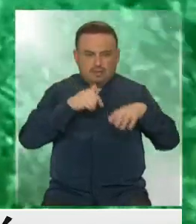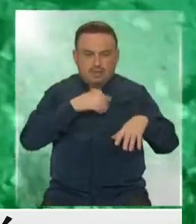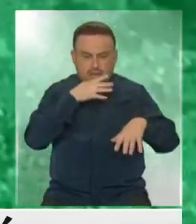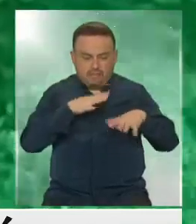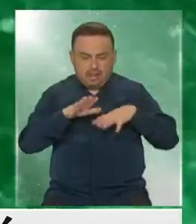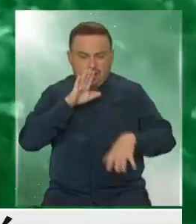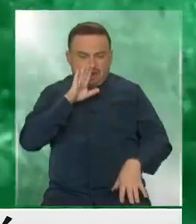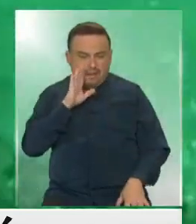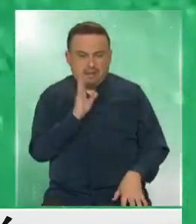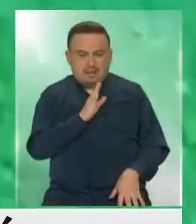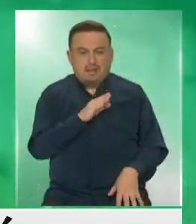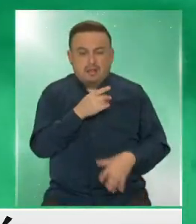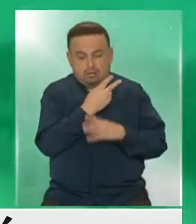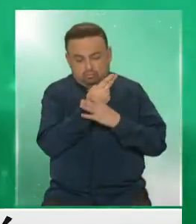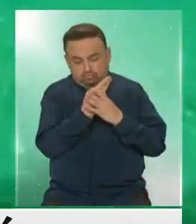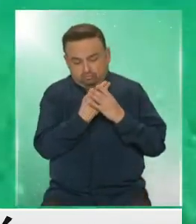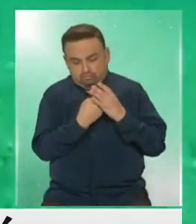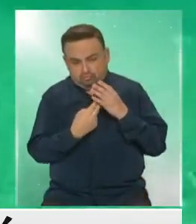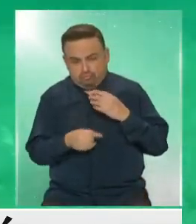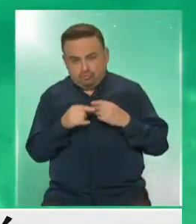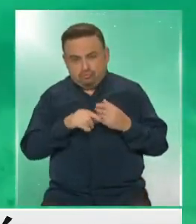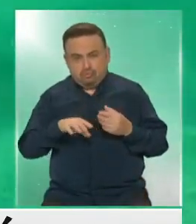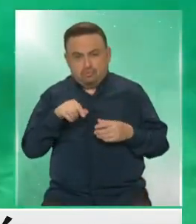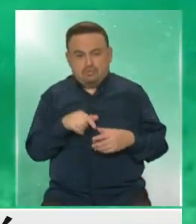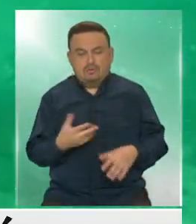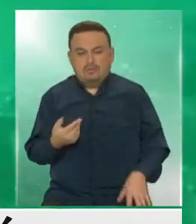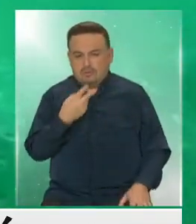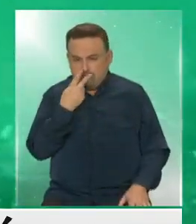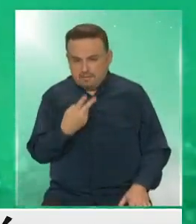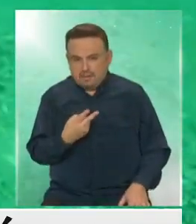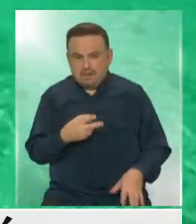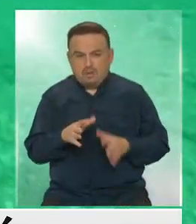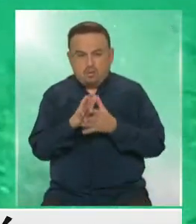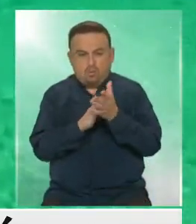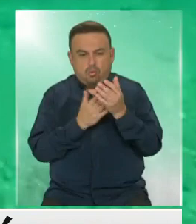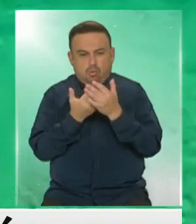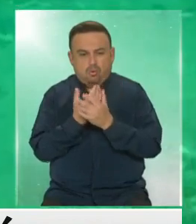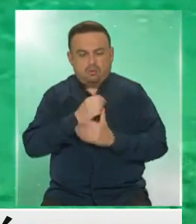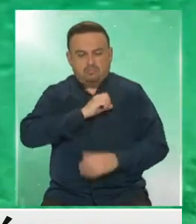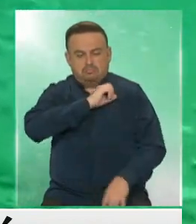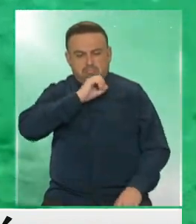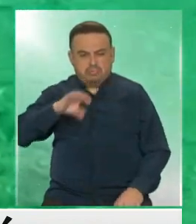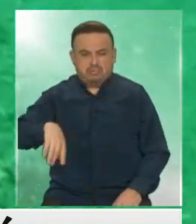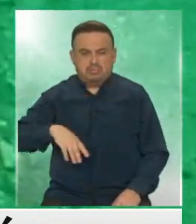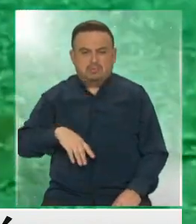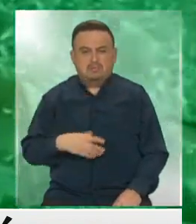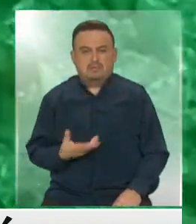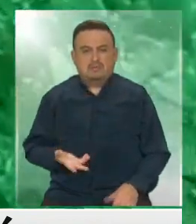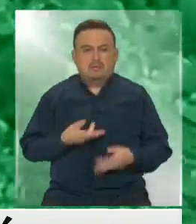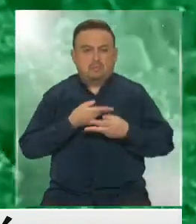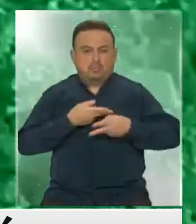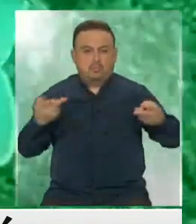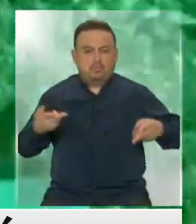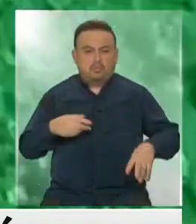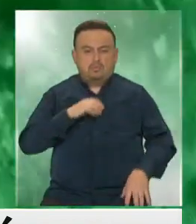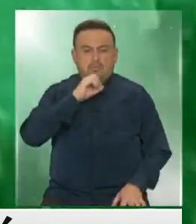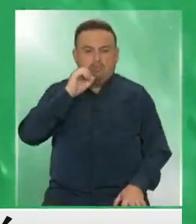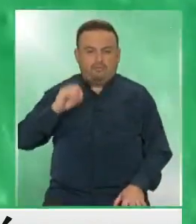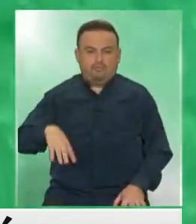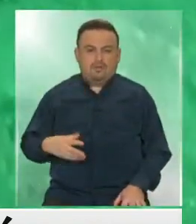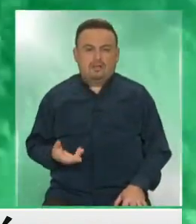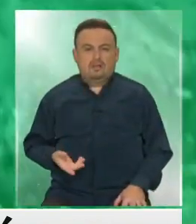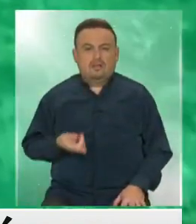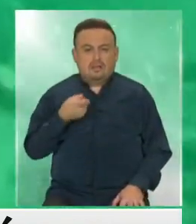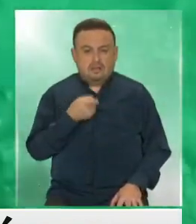buceó cerca de las costas de la localidad de Antibes. Es la gente la que los desecha en espacios públicos, han dicho ellos mismos.